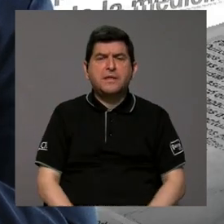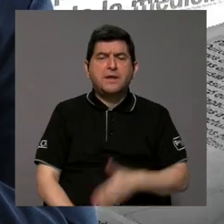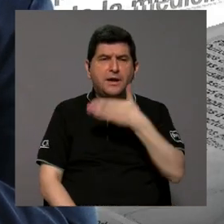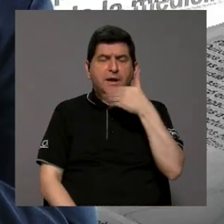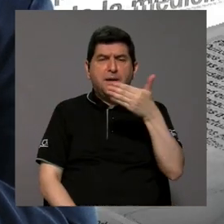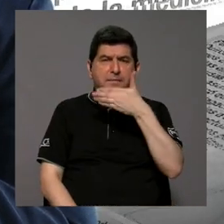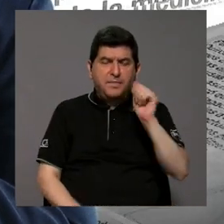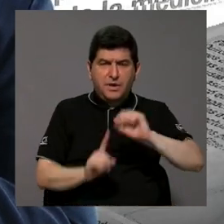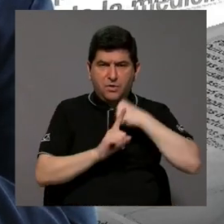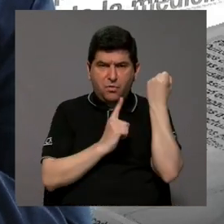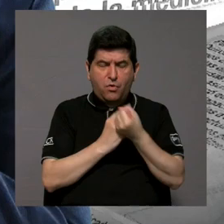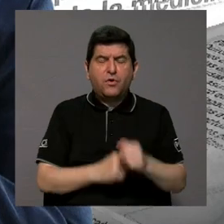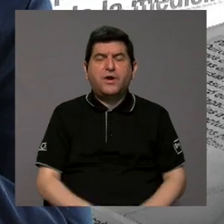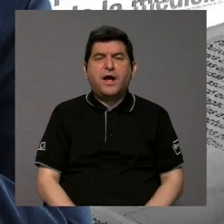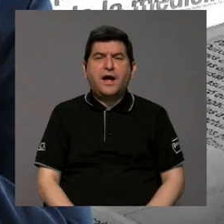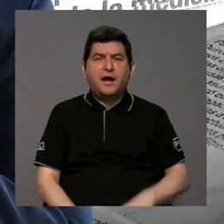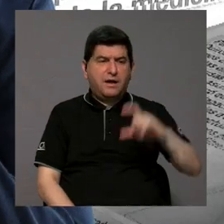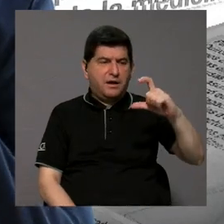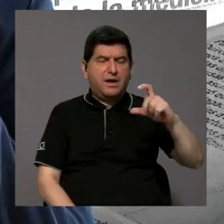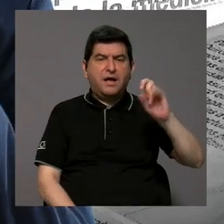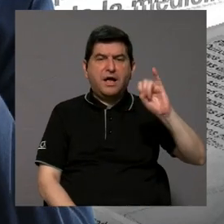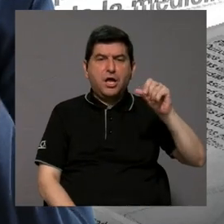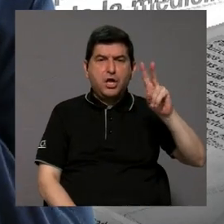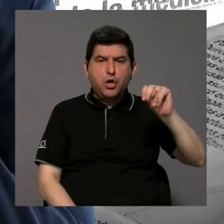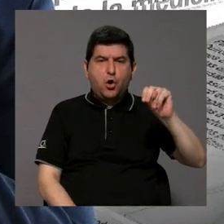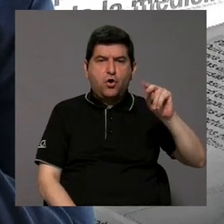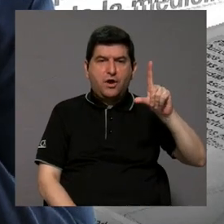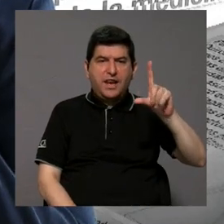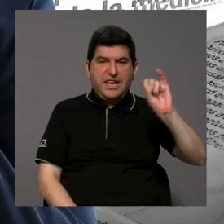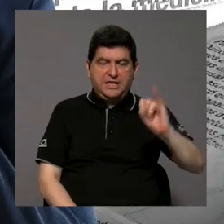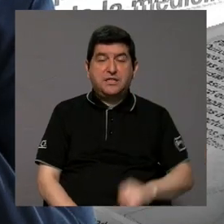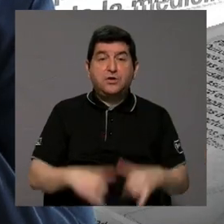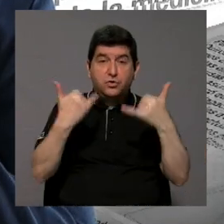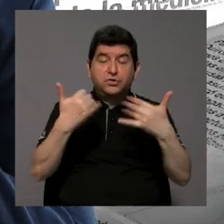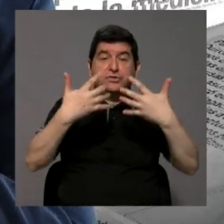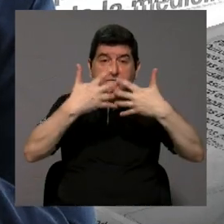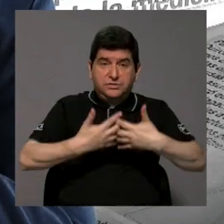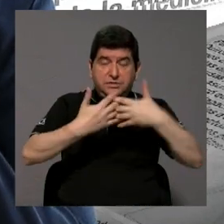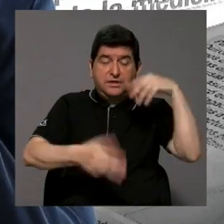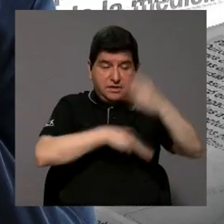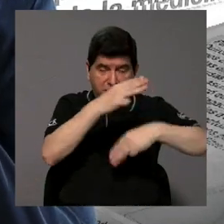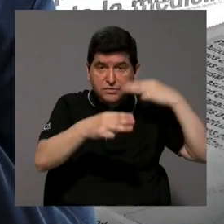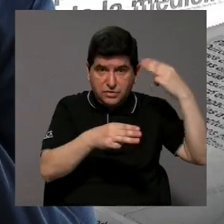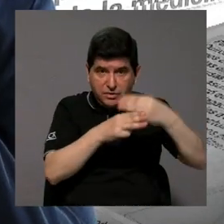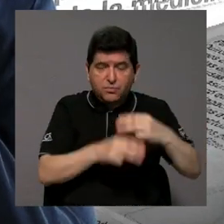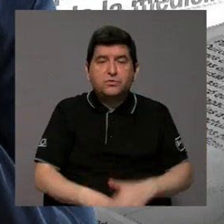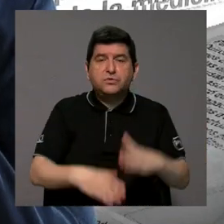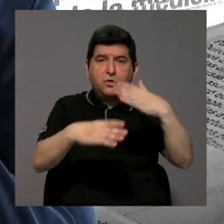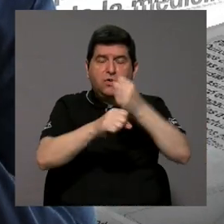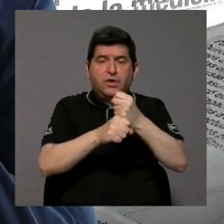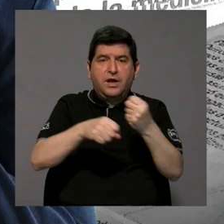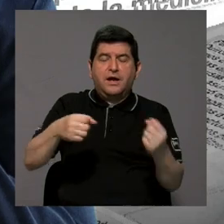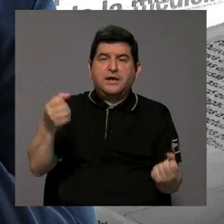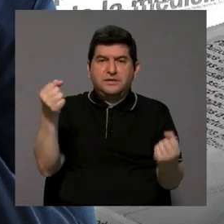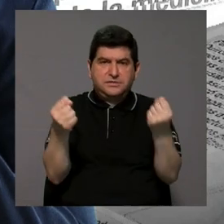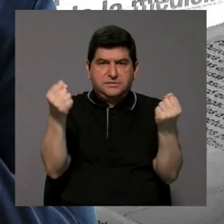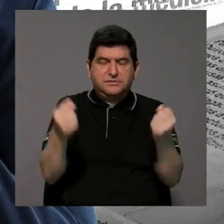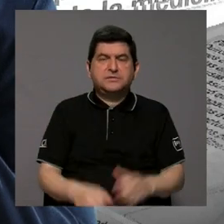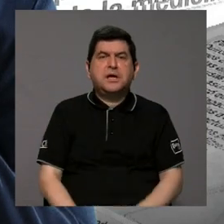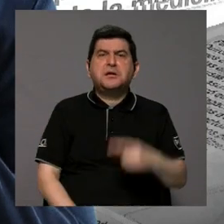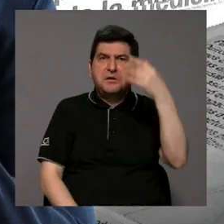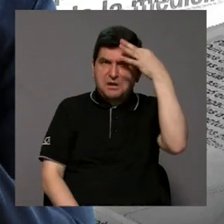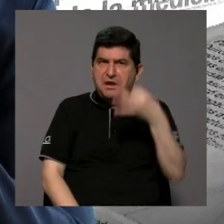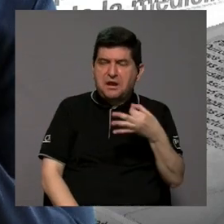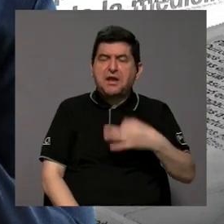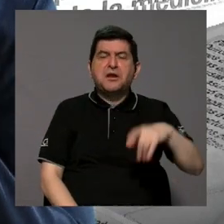comportarse mejor que las baterías de ion litio en la actualidad ya muchas empresas a nivel mundial que fabrican vehículos han